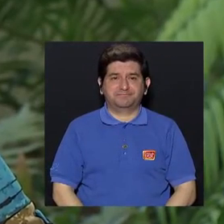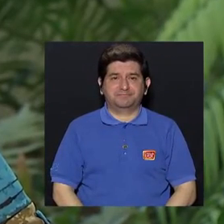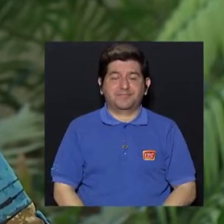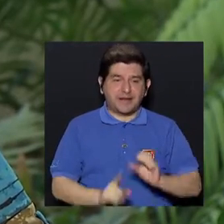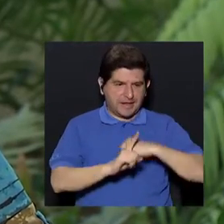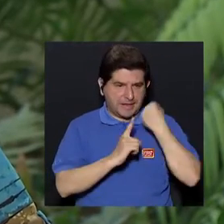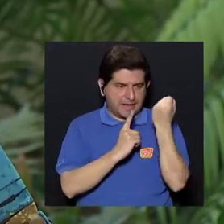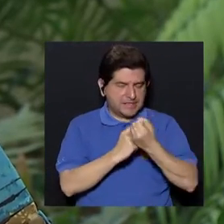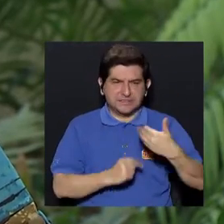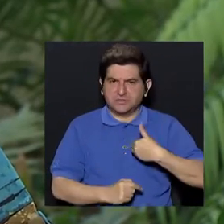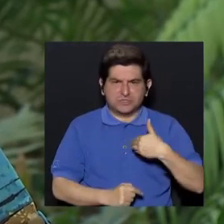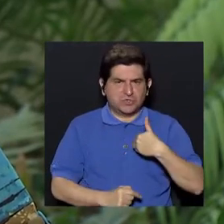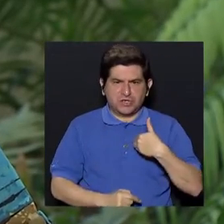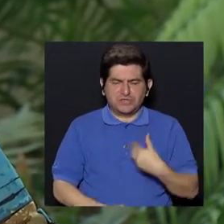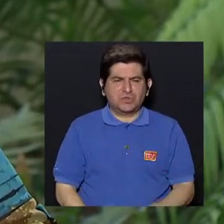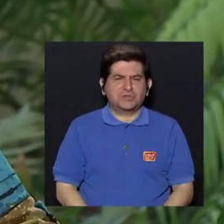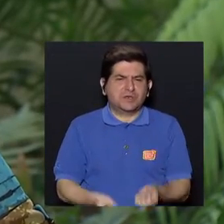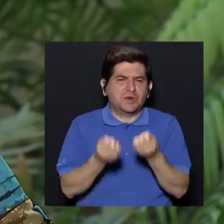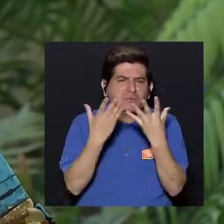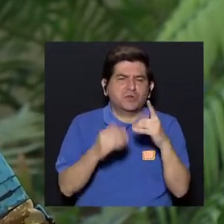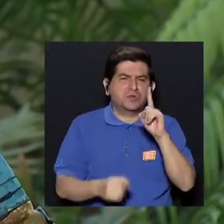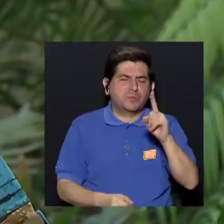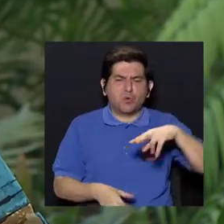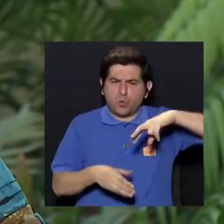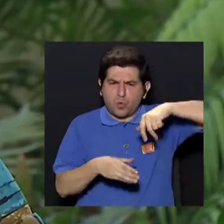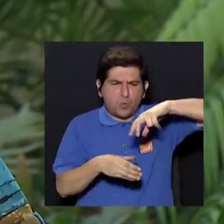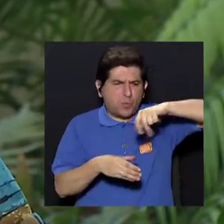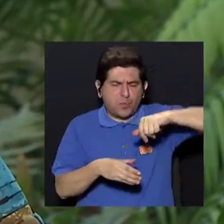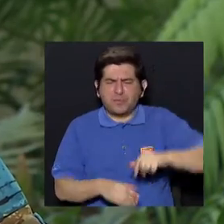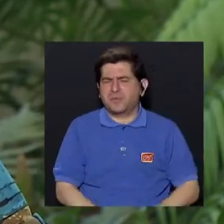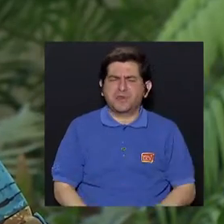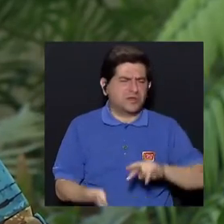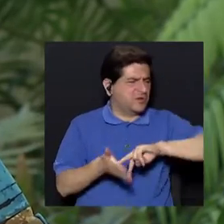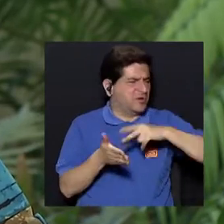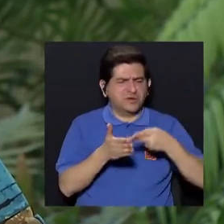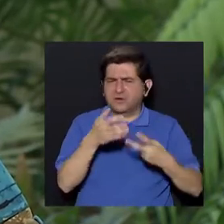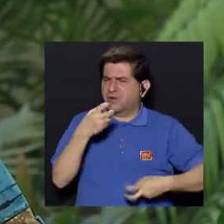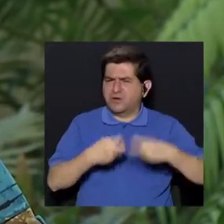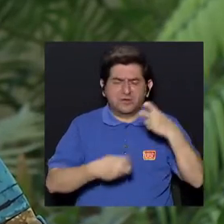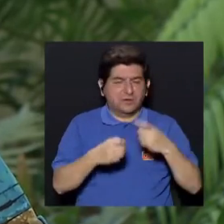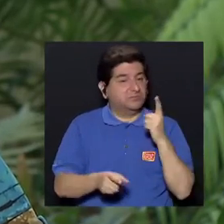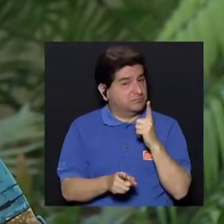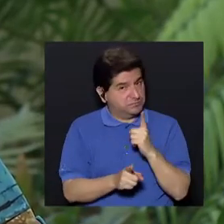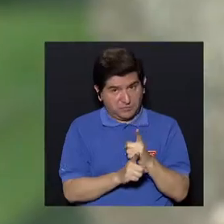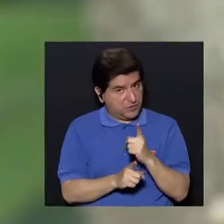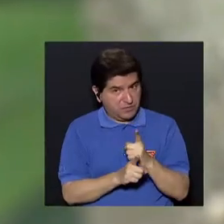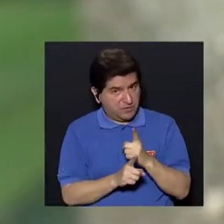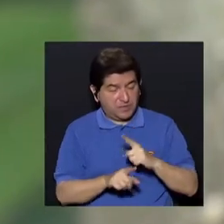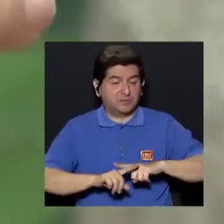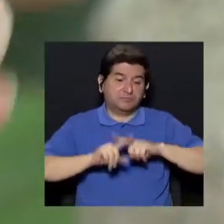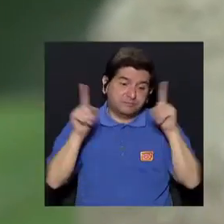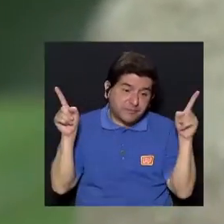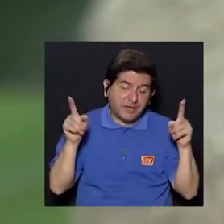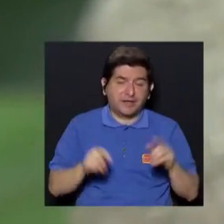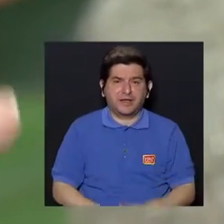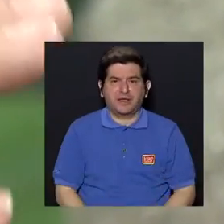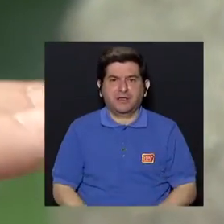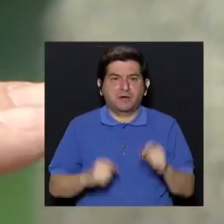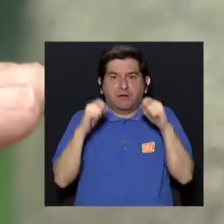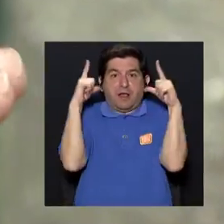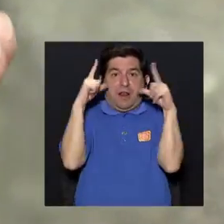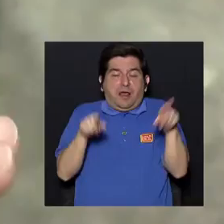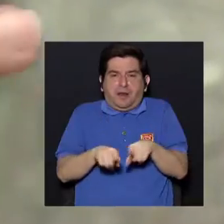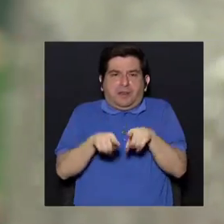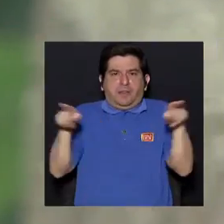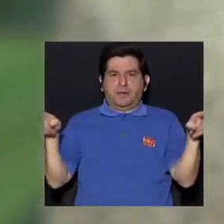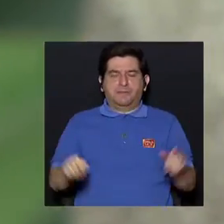El asunto es no tener tanta concentración. Un bombillito no nos va a dar tantísimo problema, no es lo apropiado, ¿verdad? Pero no es que se alarmen